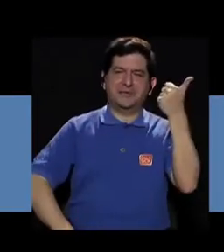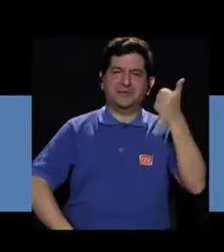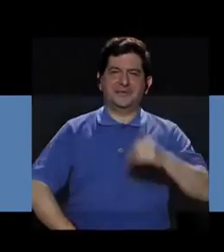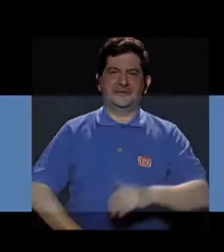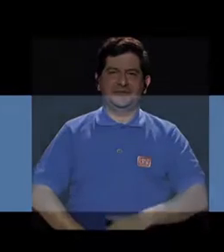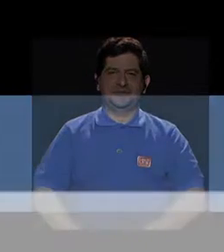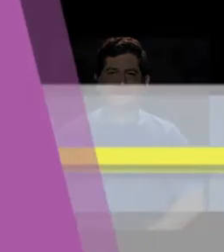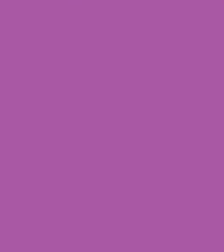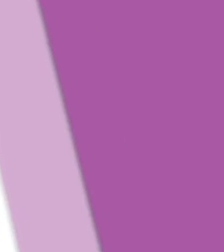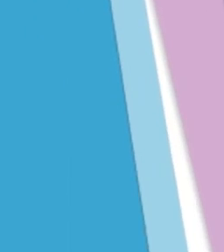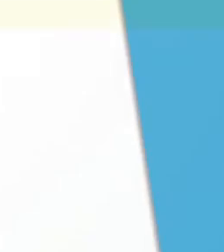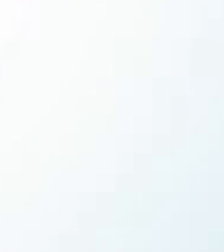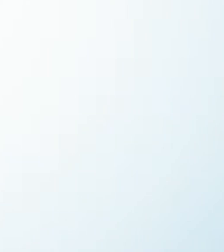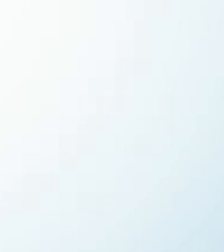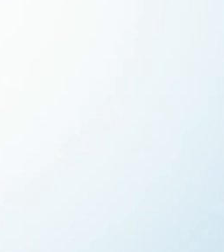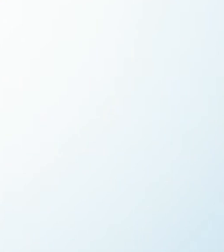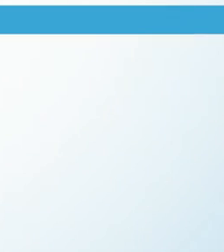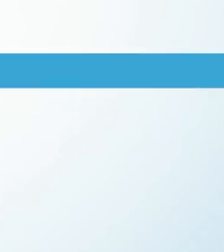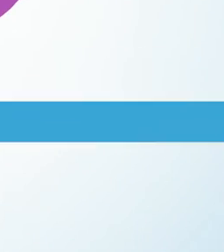más de Vivir Mejor.